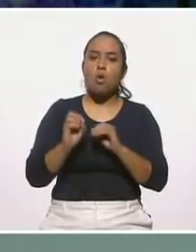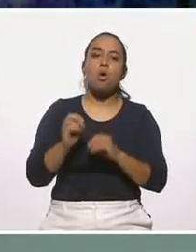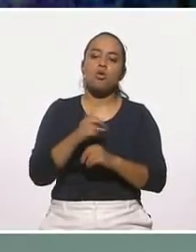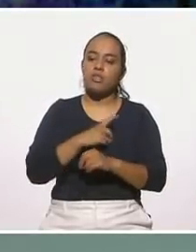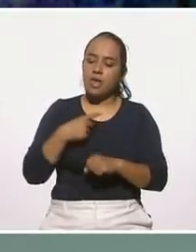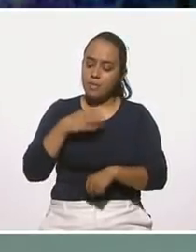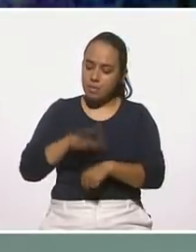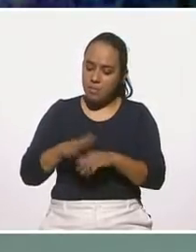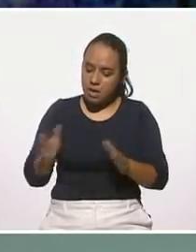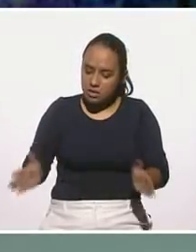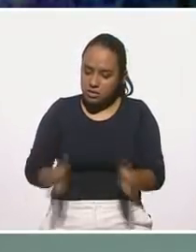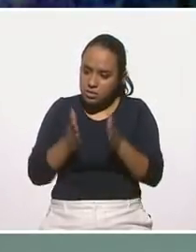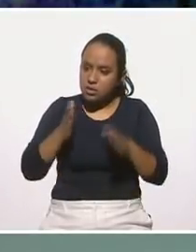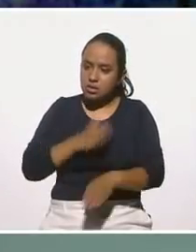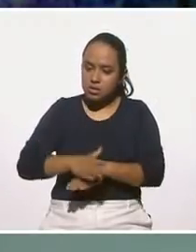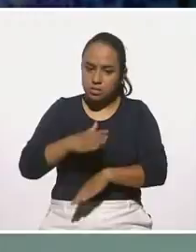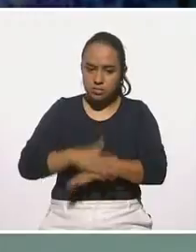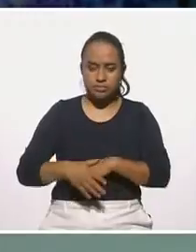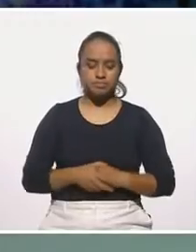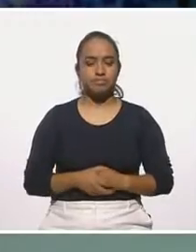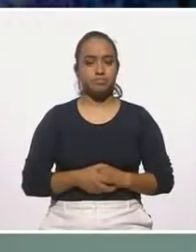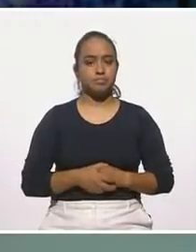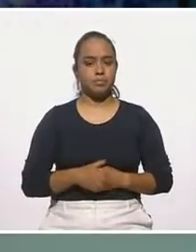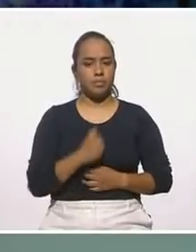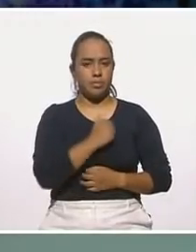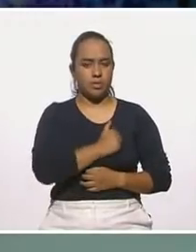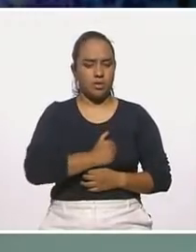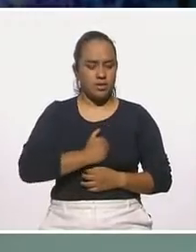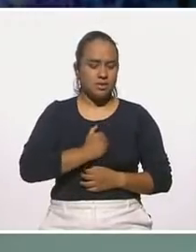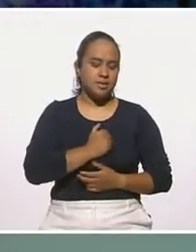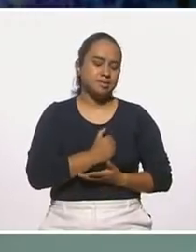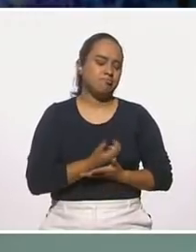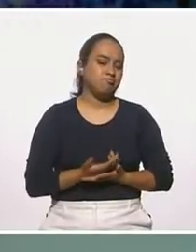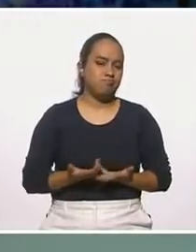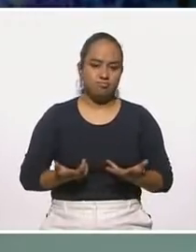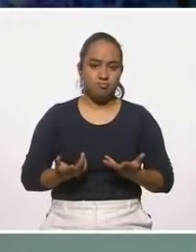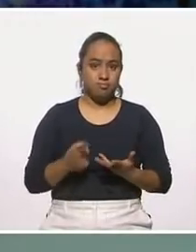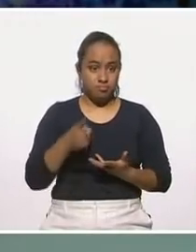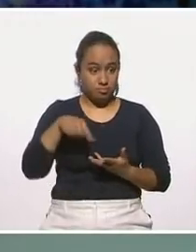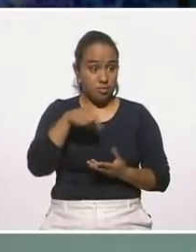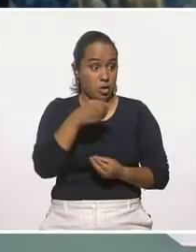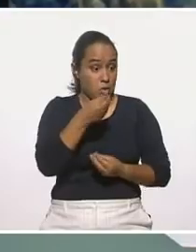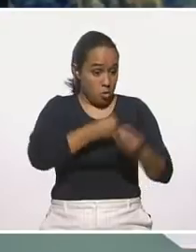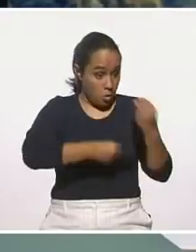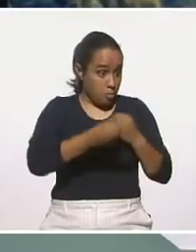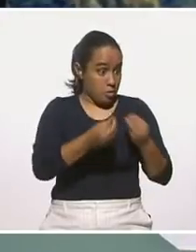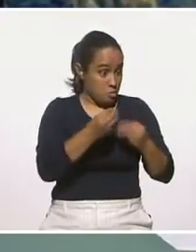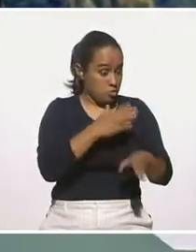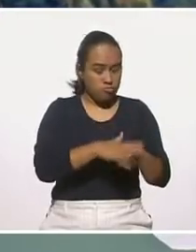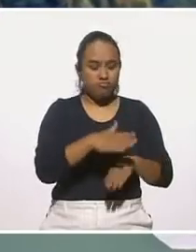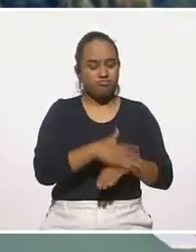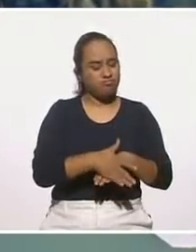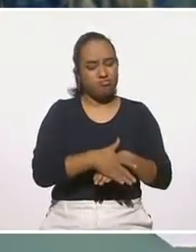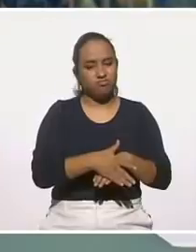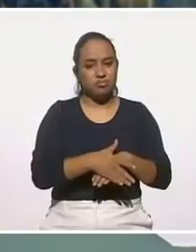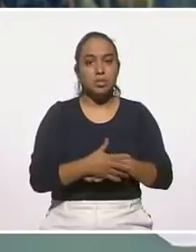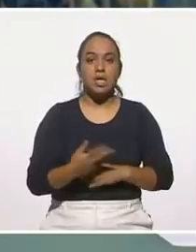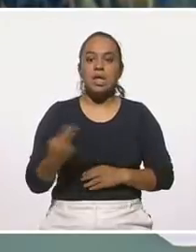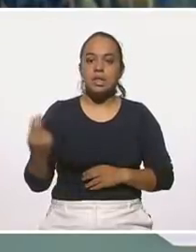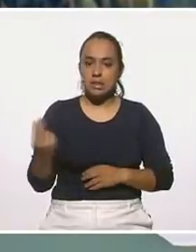promover más su consumo? Lamentablemente, no se consume tanto nopal, ¿sí? Y